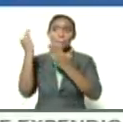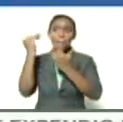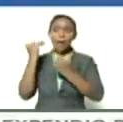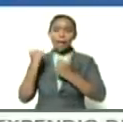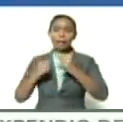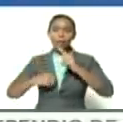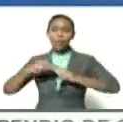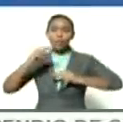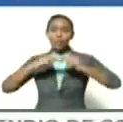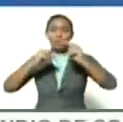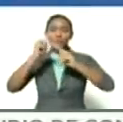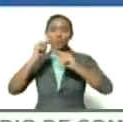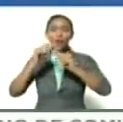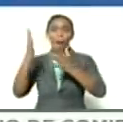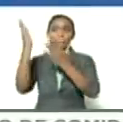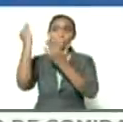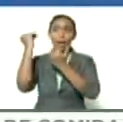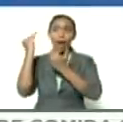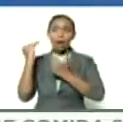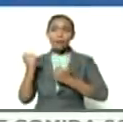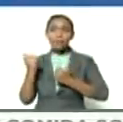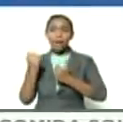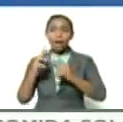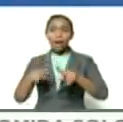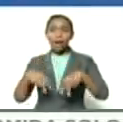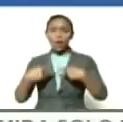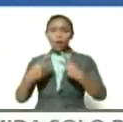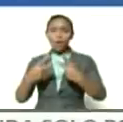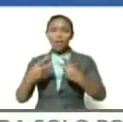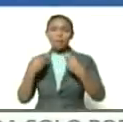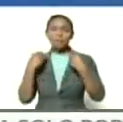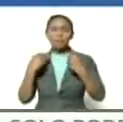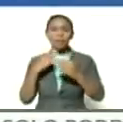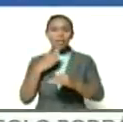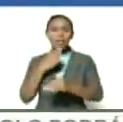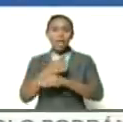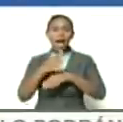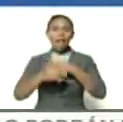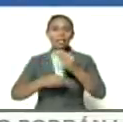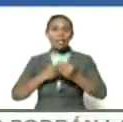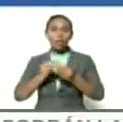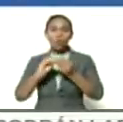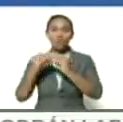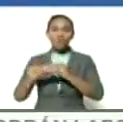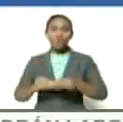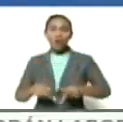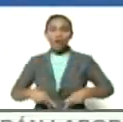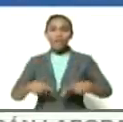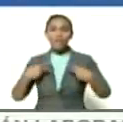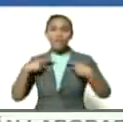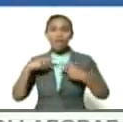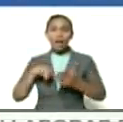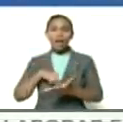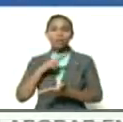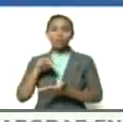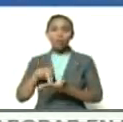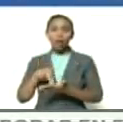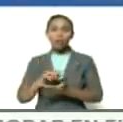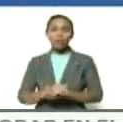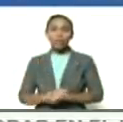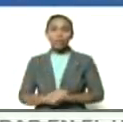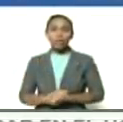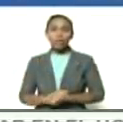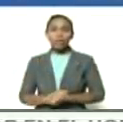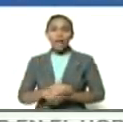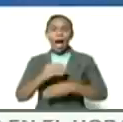constructiva la esperanza renovada para ir haciendo y rehaciendo la vida nacional ir